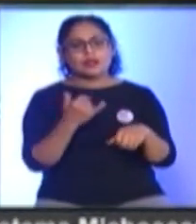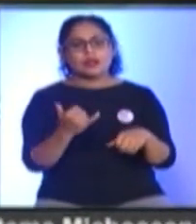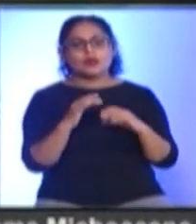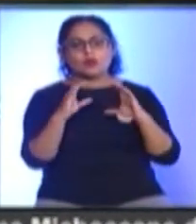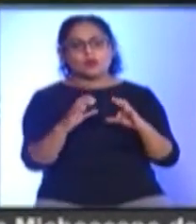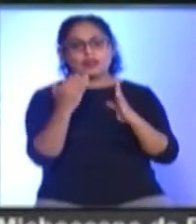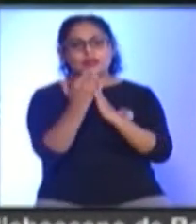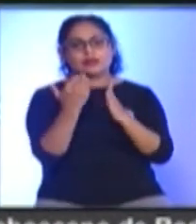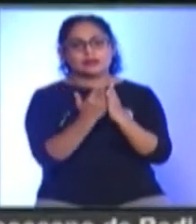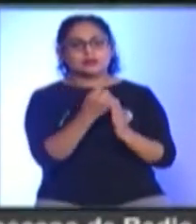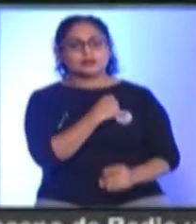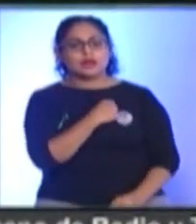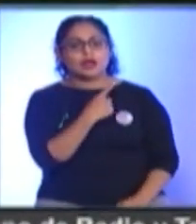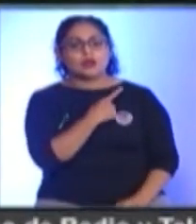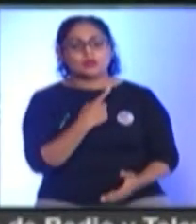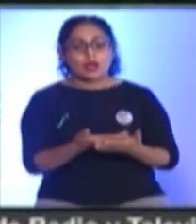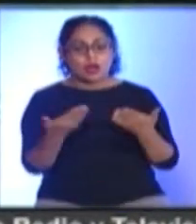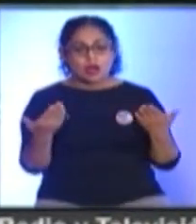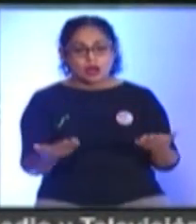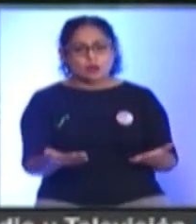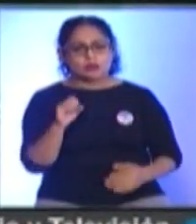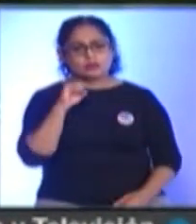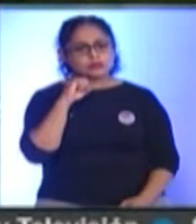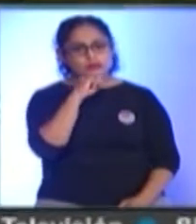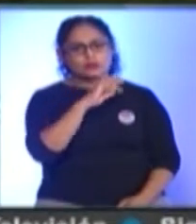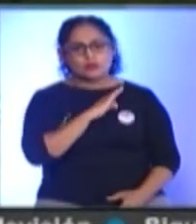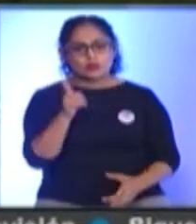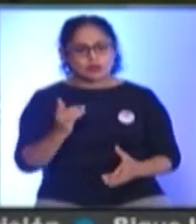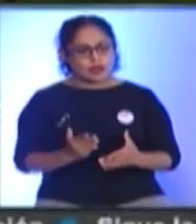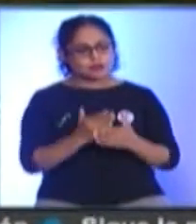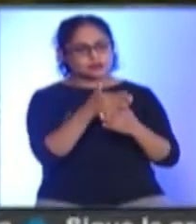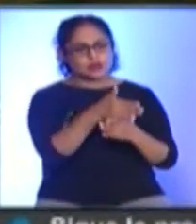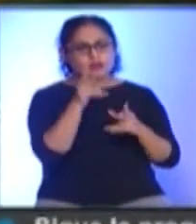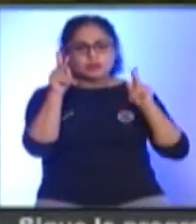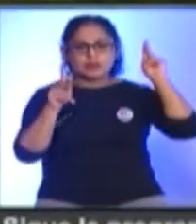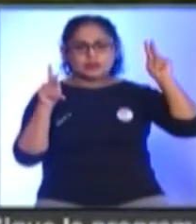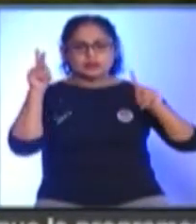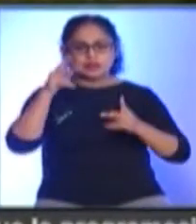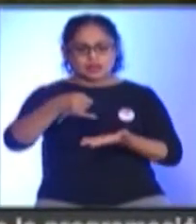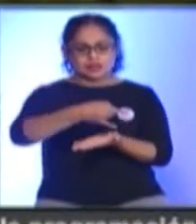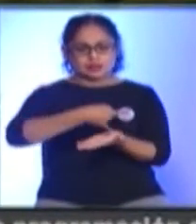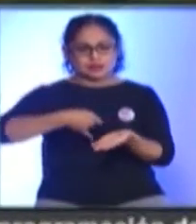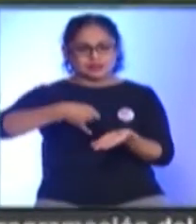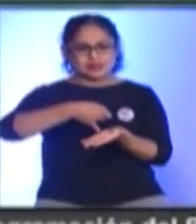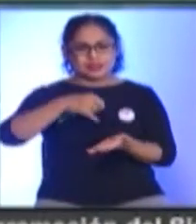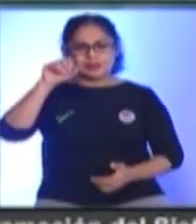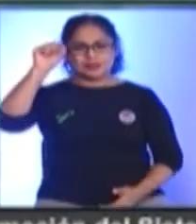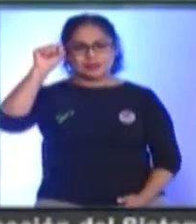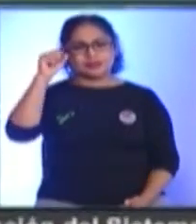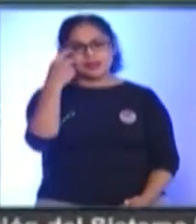Las medidas sanitarias Este año Si habrá acceso Para visitar La isla De Janitzio En la noche De muertos